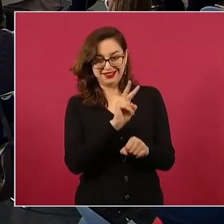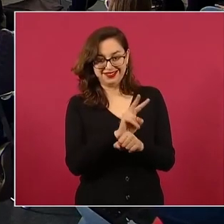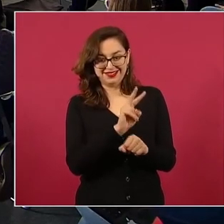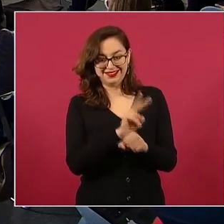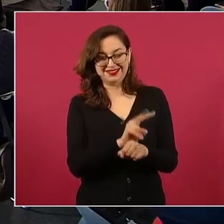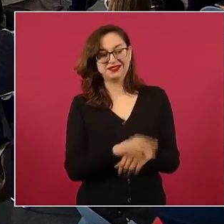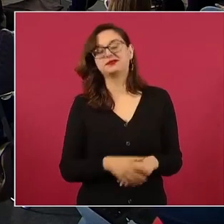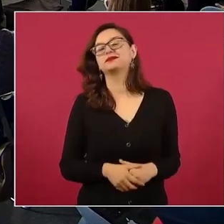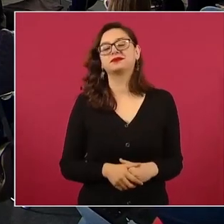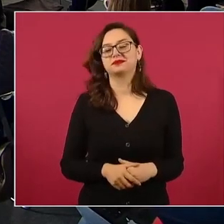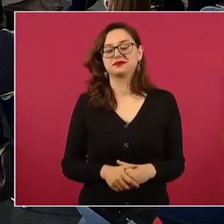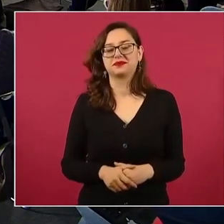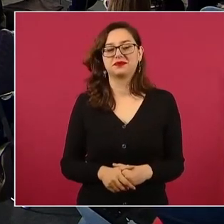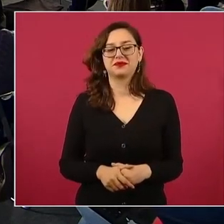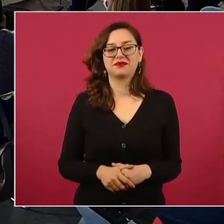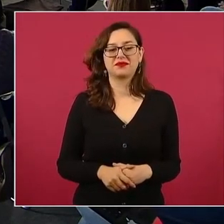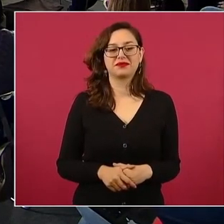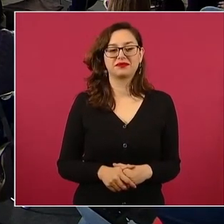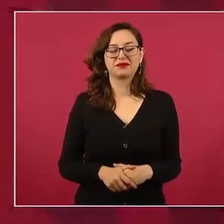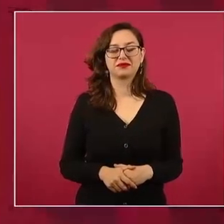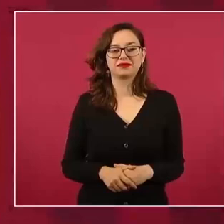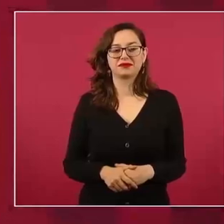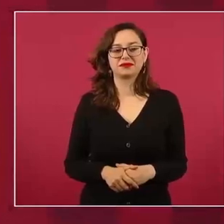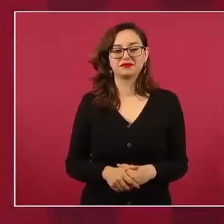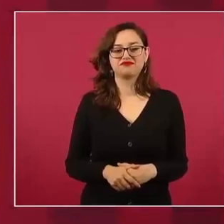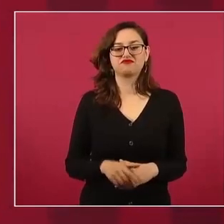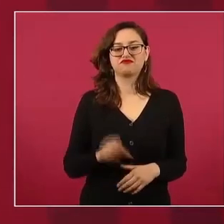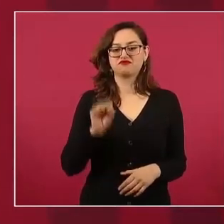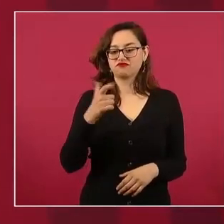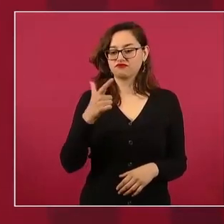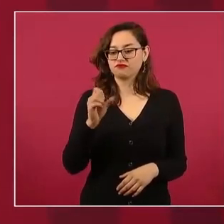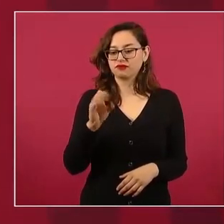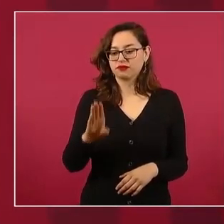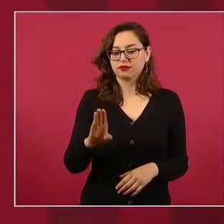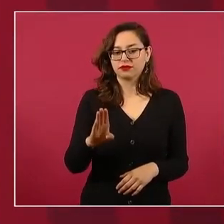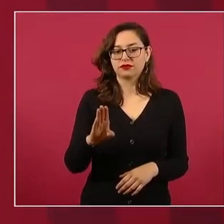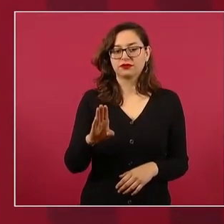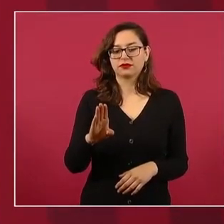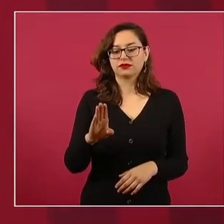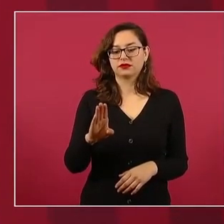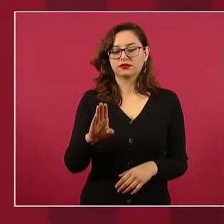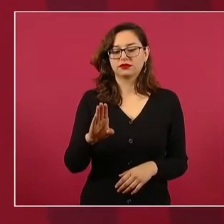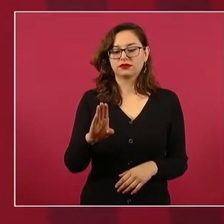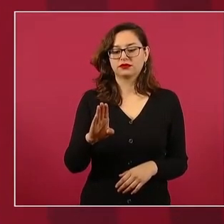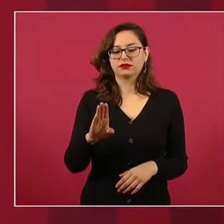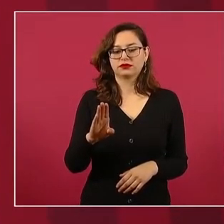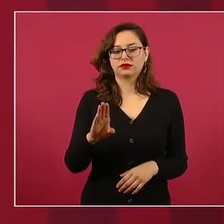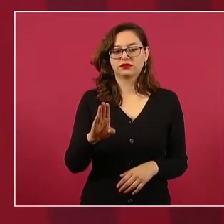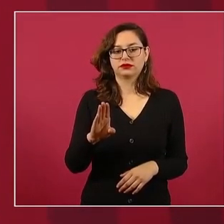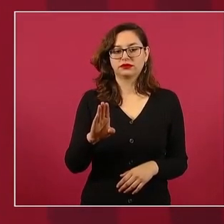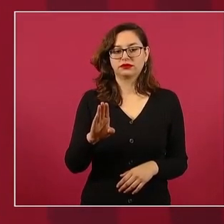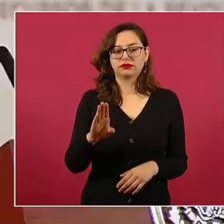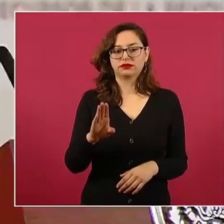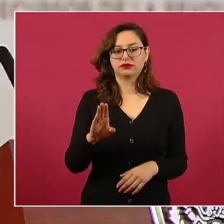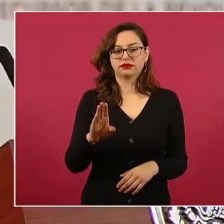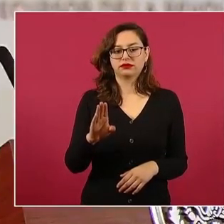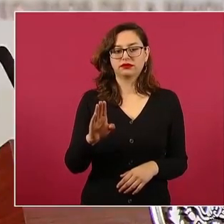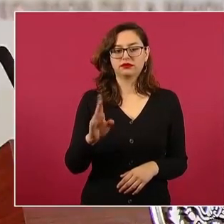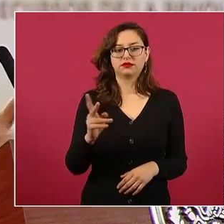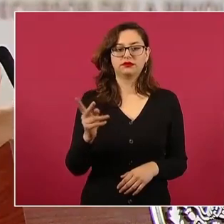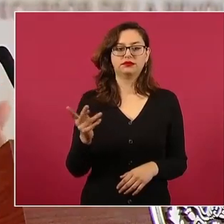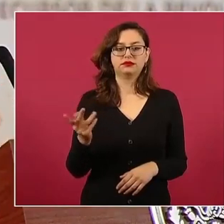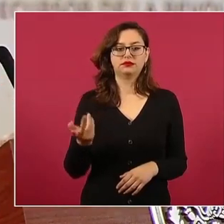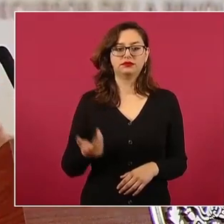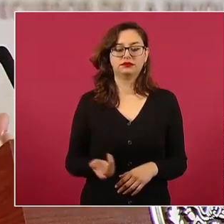Sí, sí, gobernación, la Policía